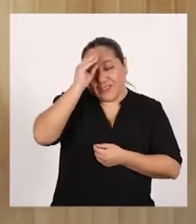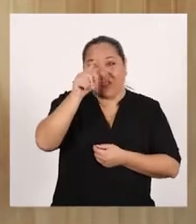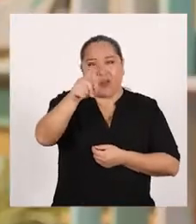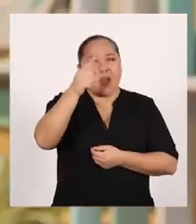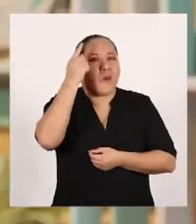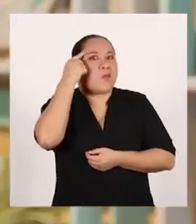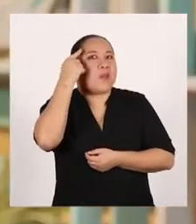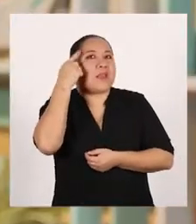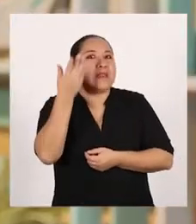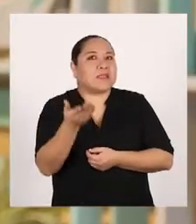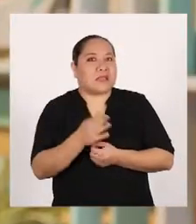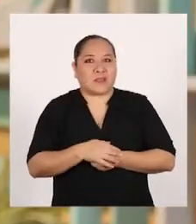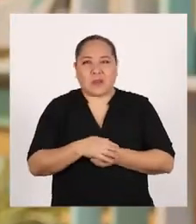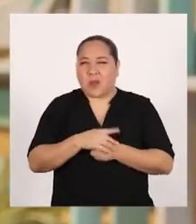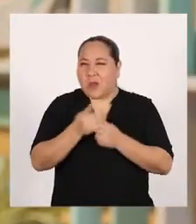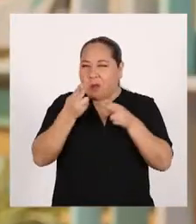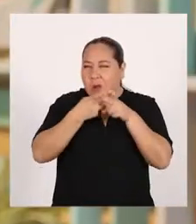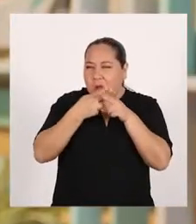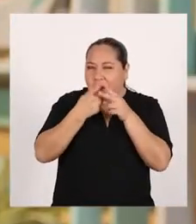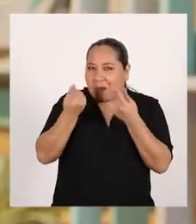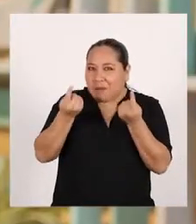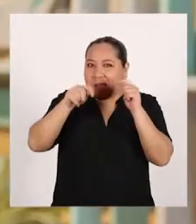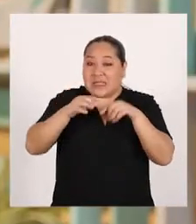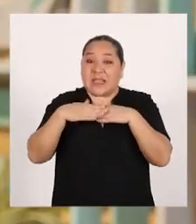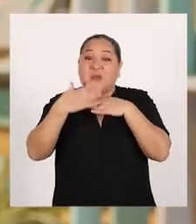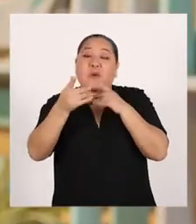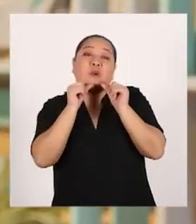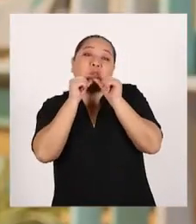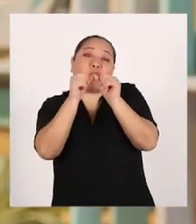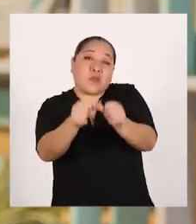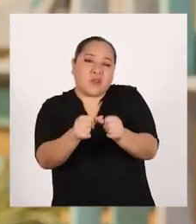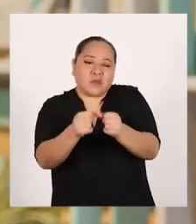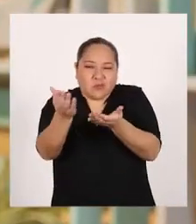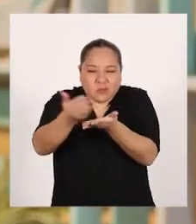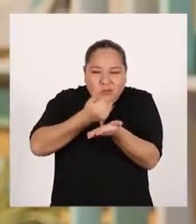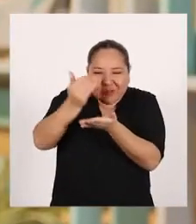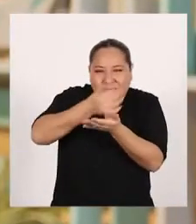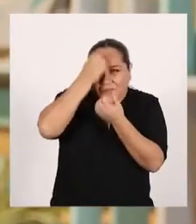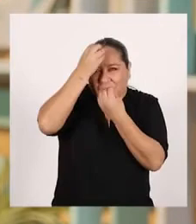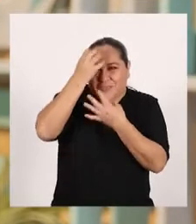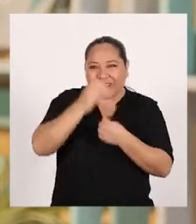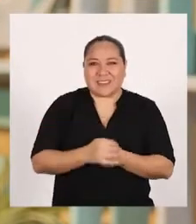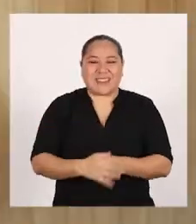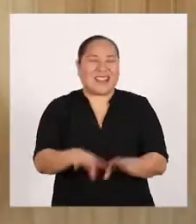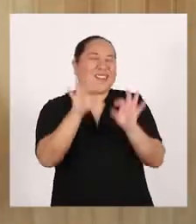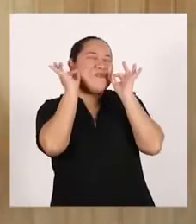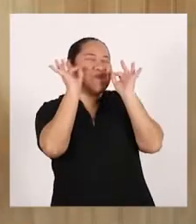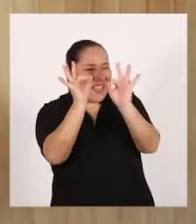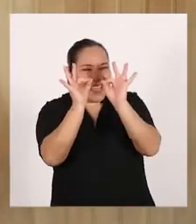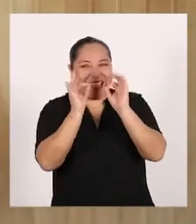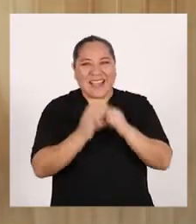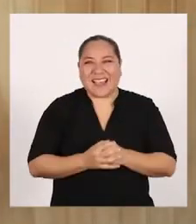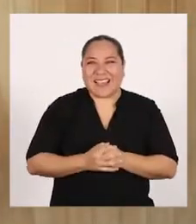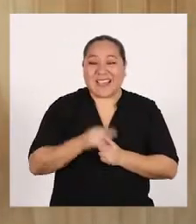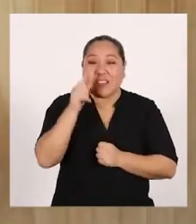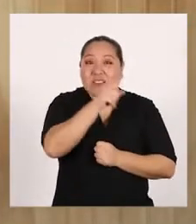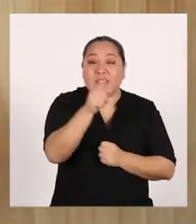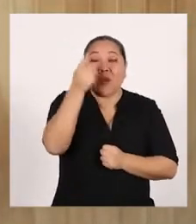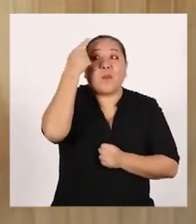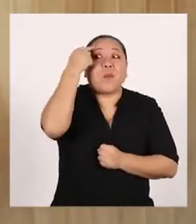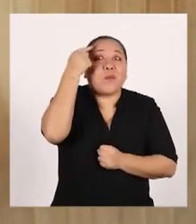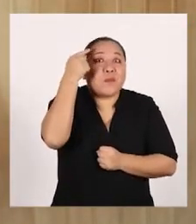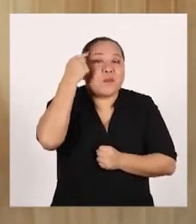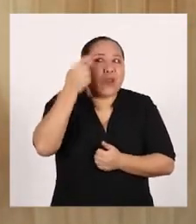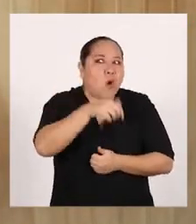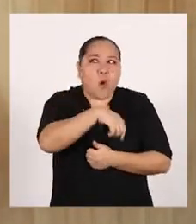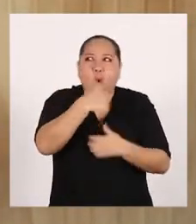chicos, ¿qué les parece si hacemos una pequeña pausa para continuar recolectando datos curiosos? ¡Genial! Pueden ir